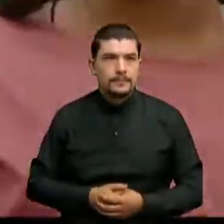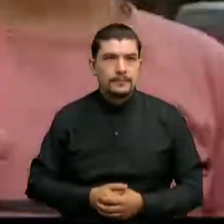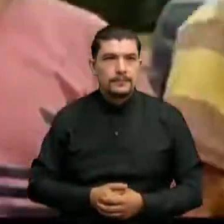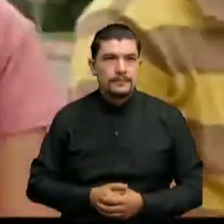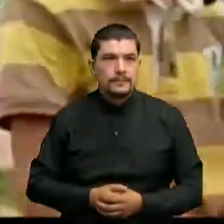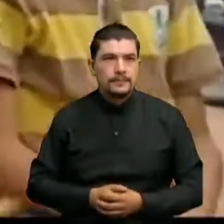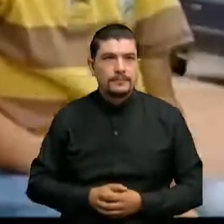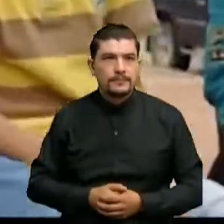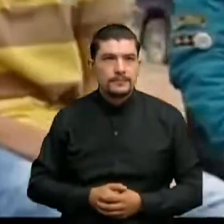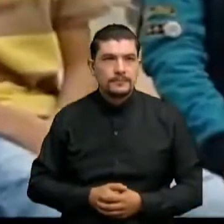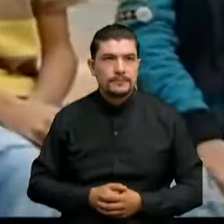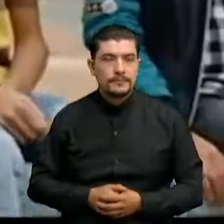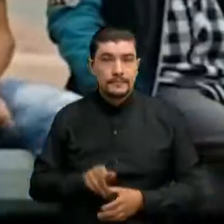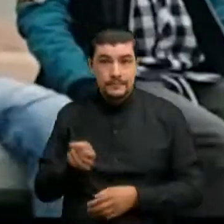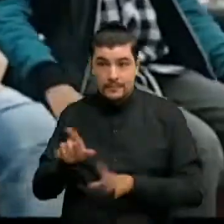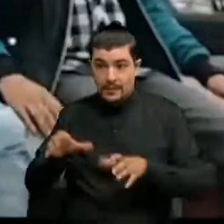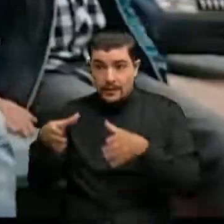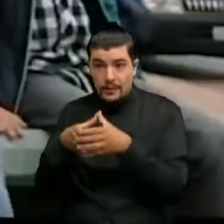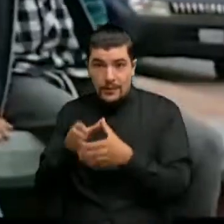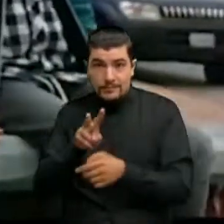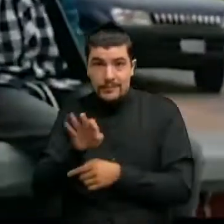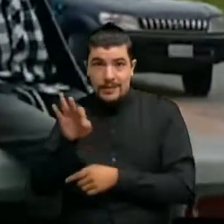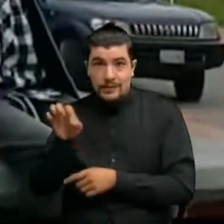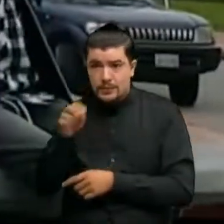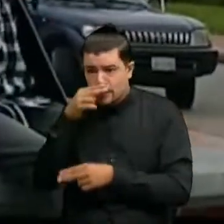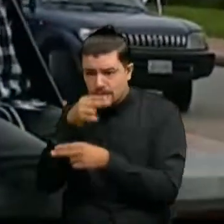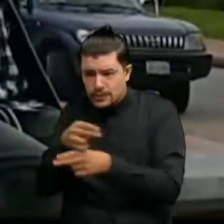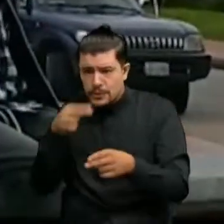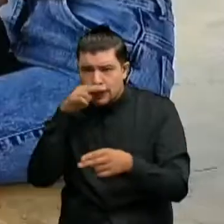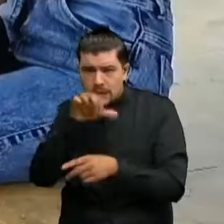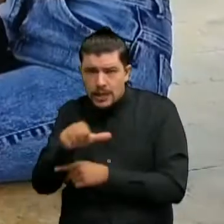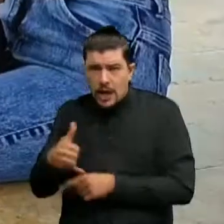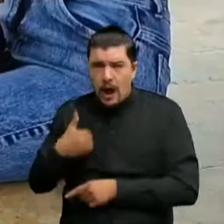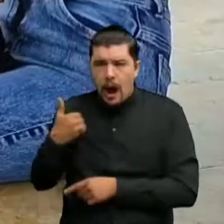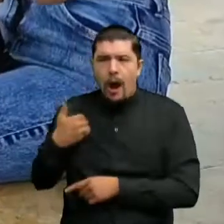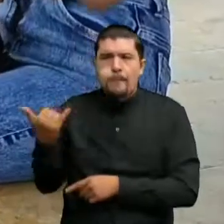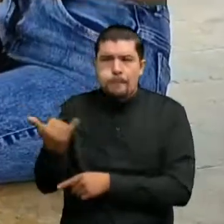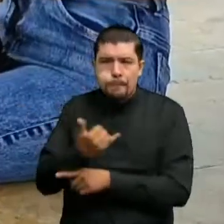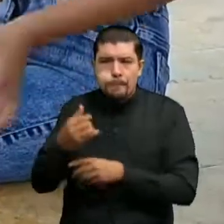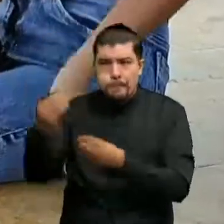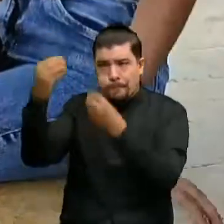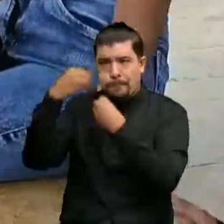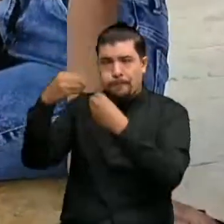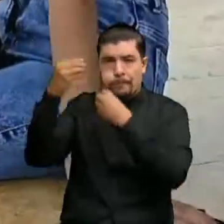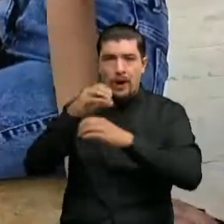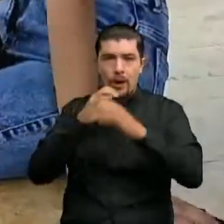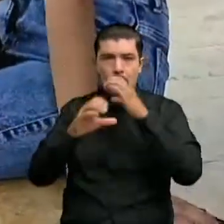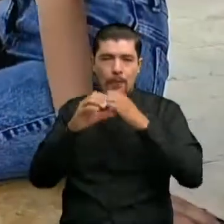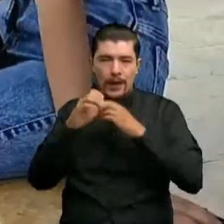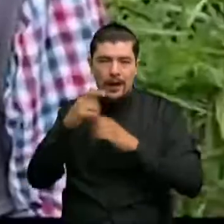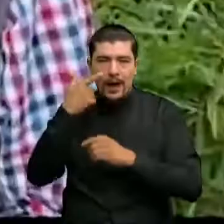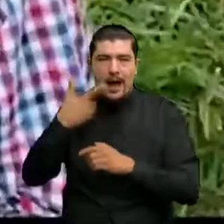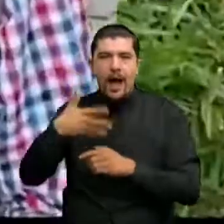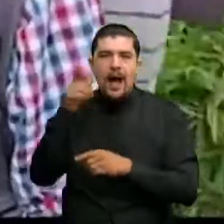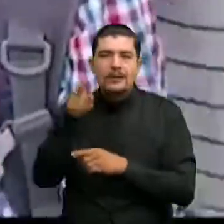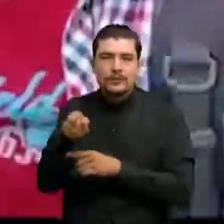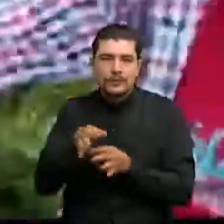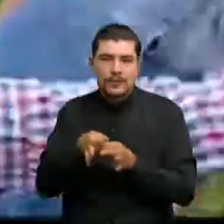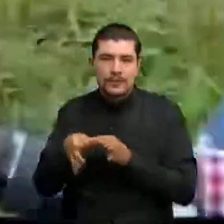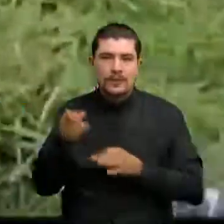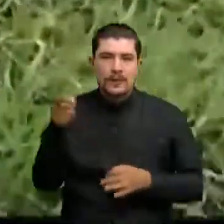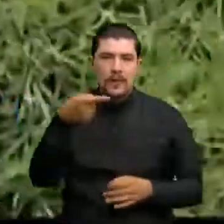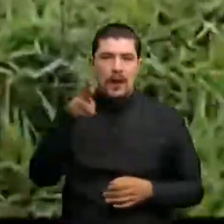Ellos hacen parte del grupo de 28 niños, niñas y adolescentes Que se formaron como comunicadores populares de Gramalote